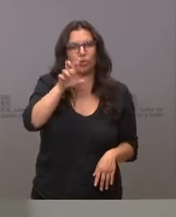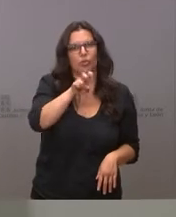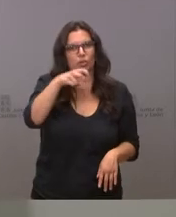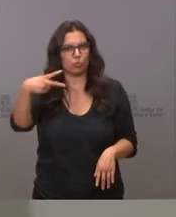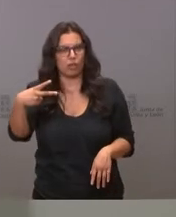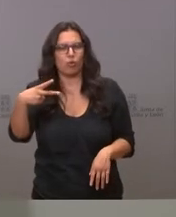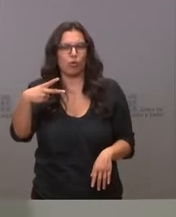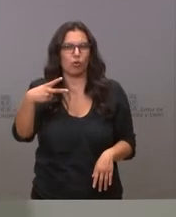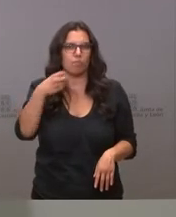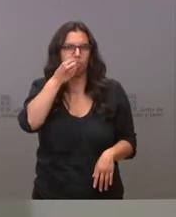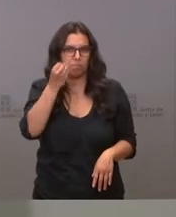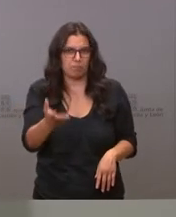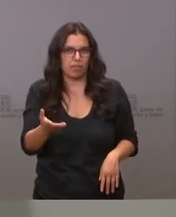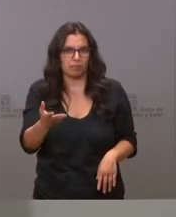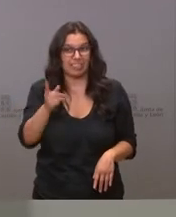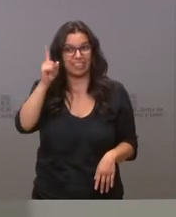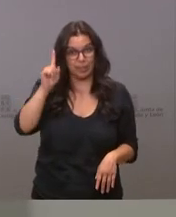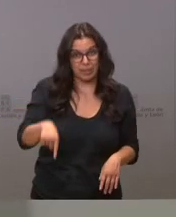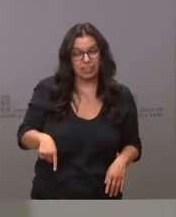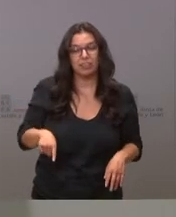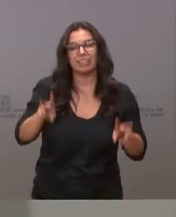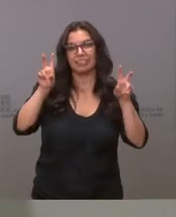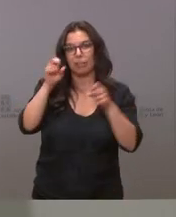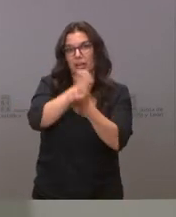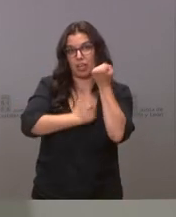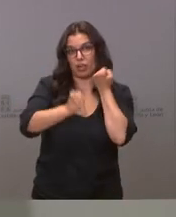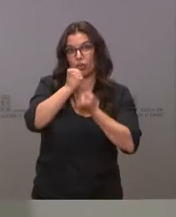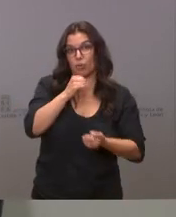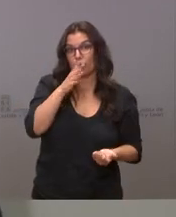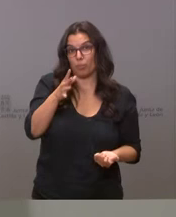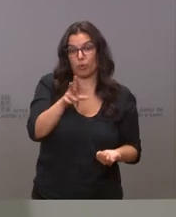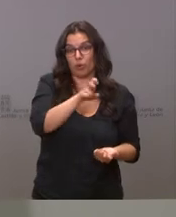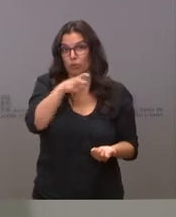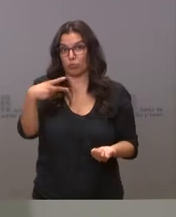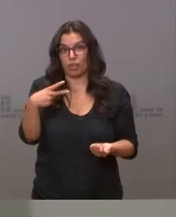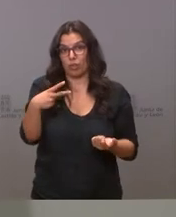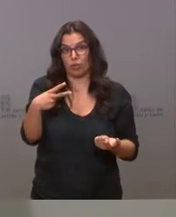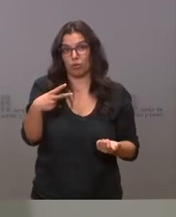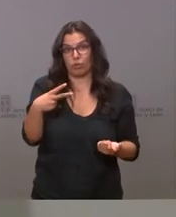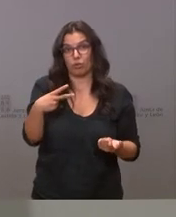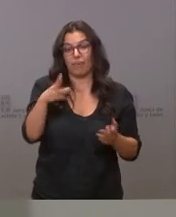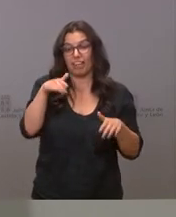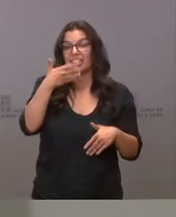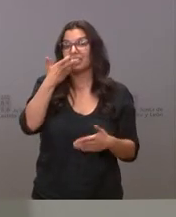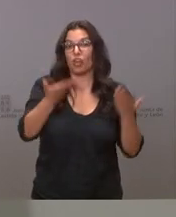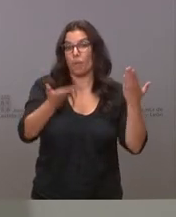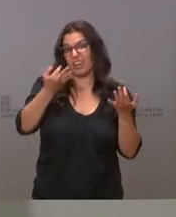en el aspecto económico, porque los resultados, como todo en esta vida se mide por comparación,